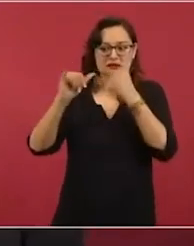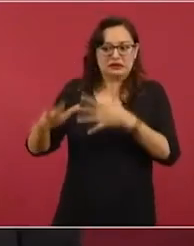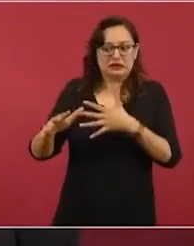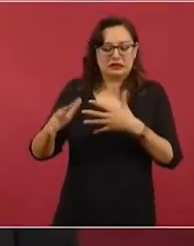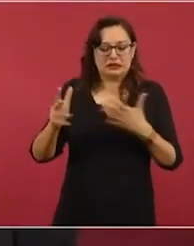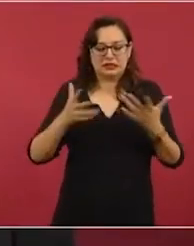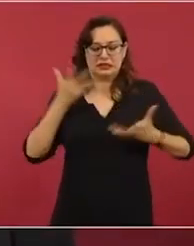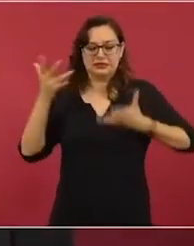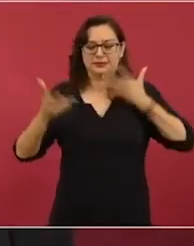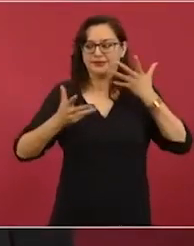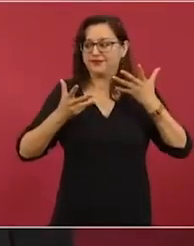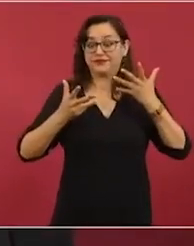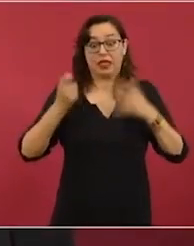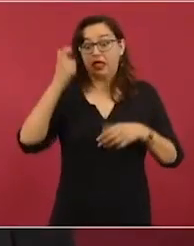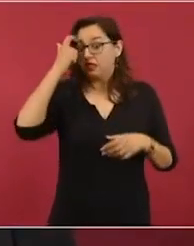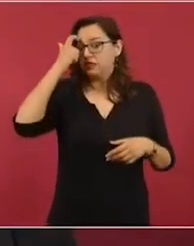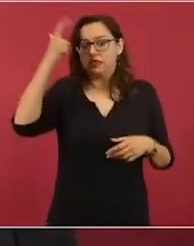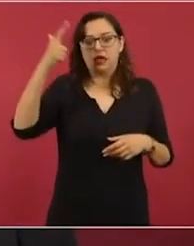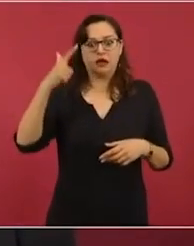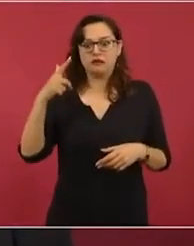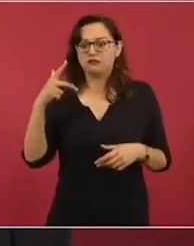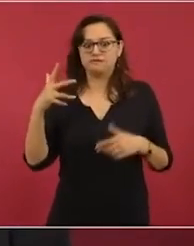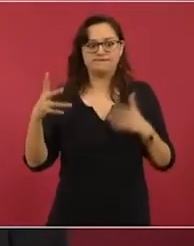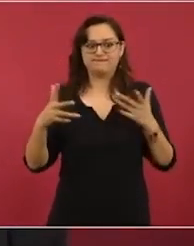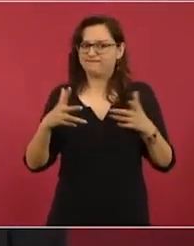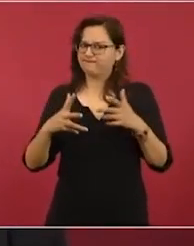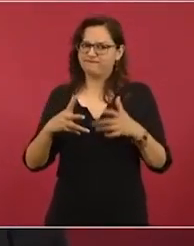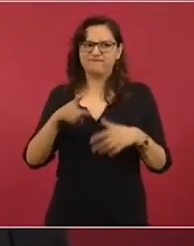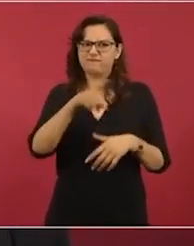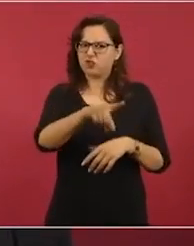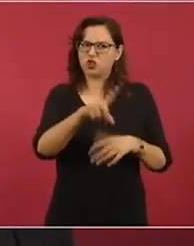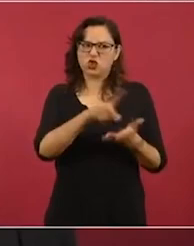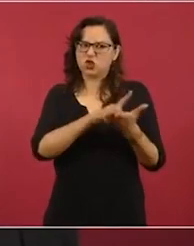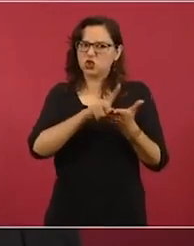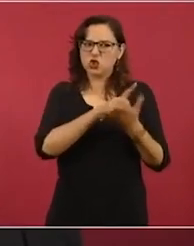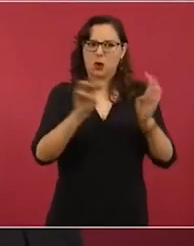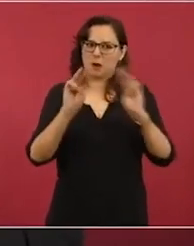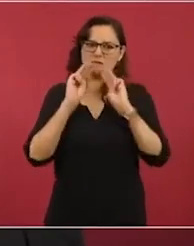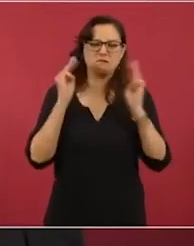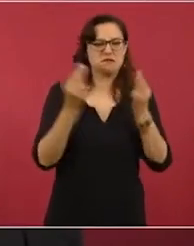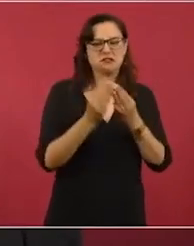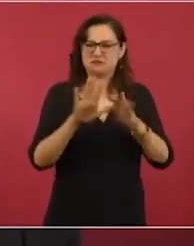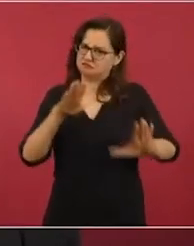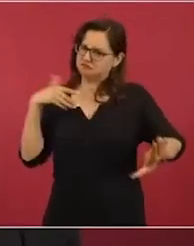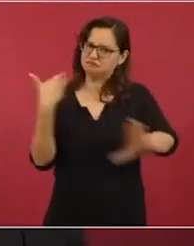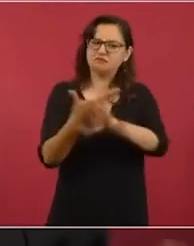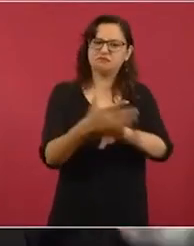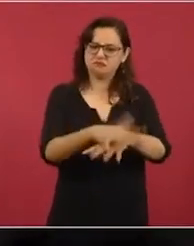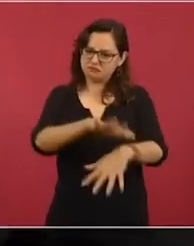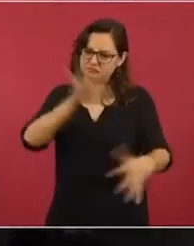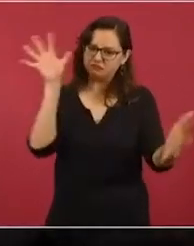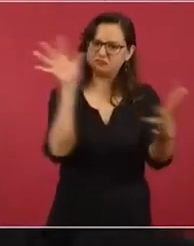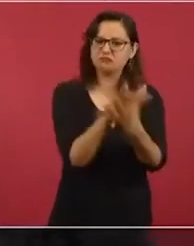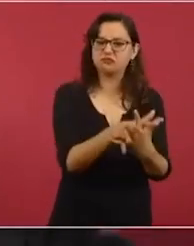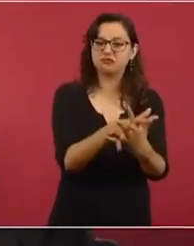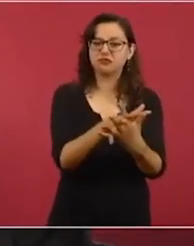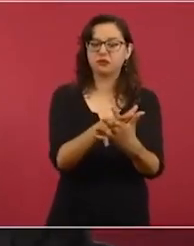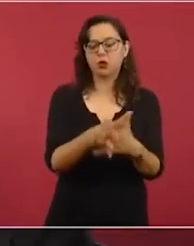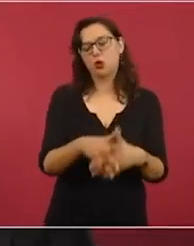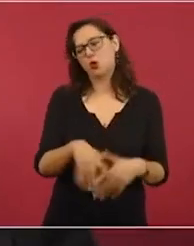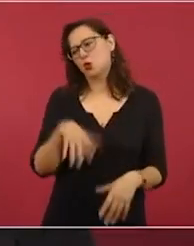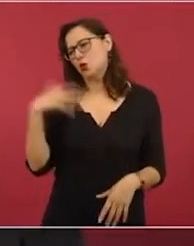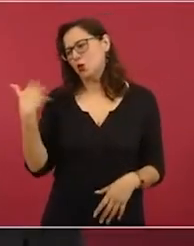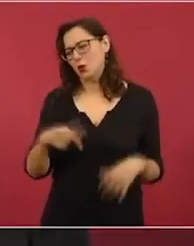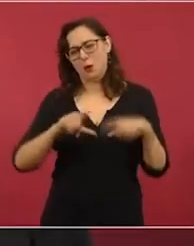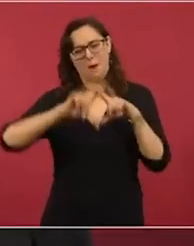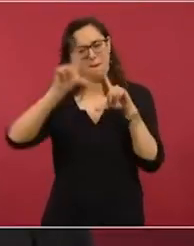al narcotráfico y se desata la violencia.